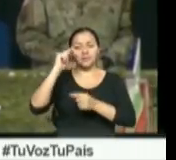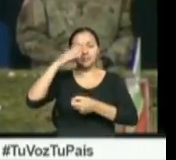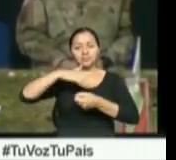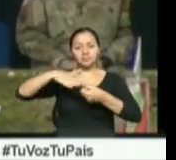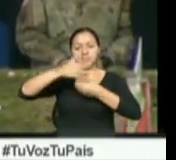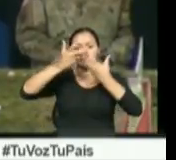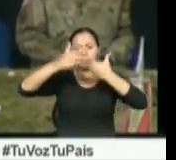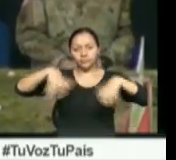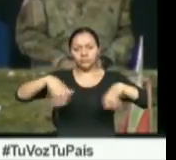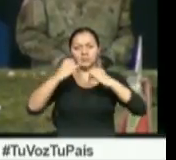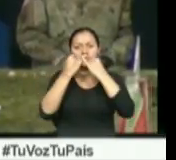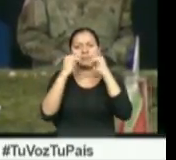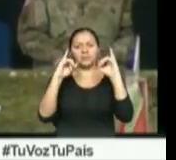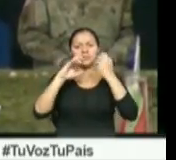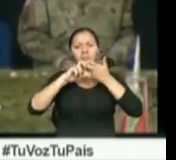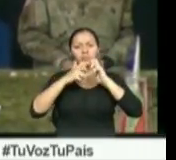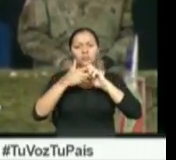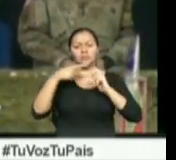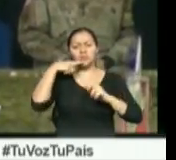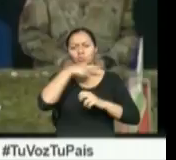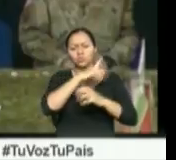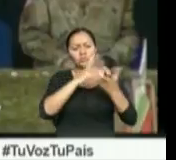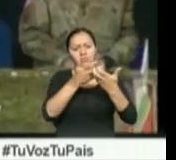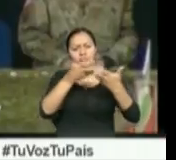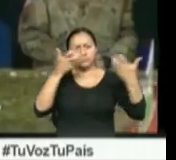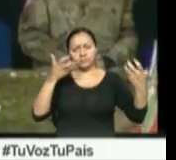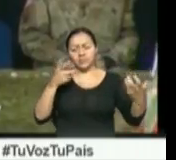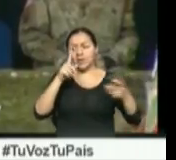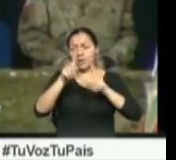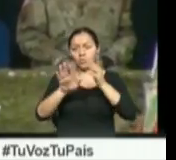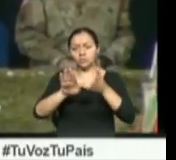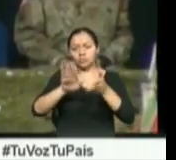independiente contra la ocupación soviética y perecieron.